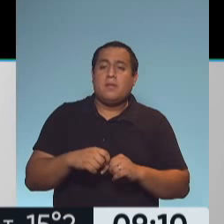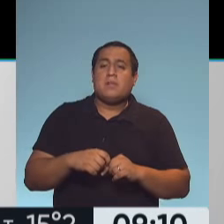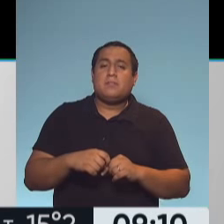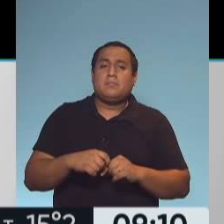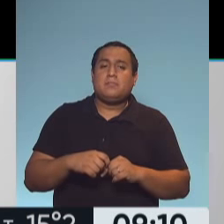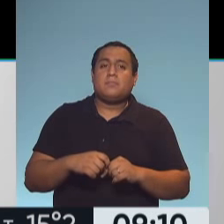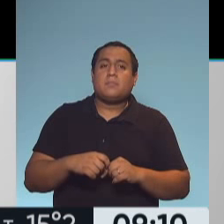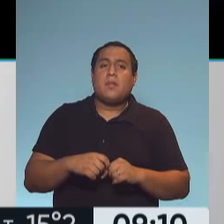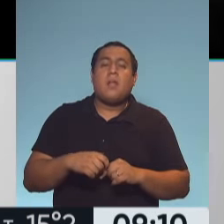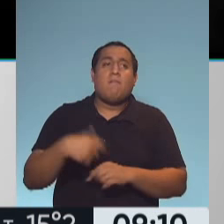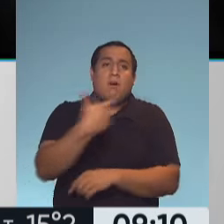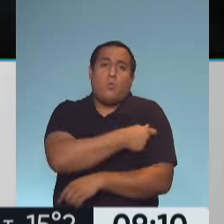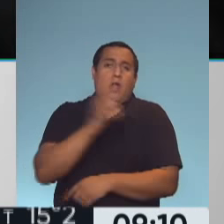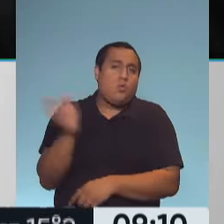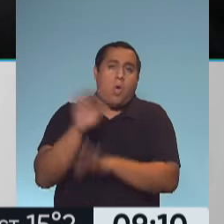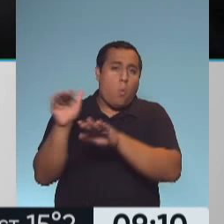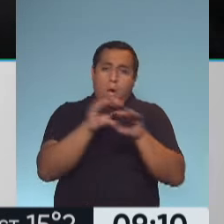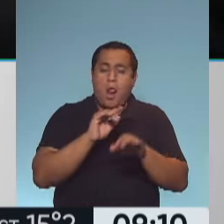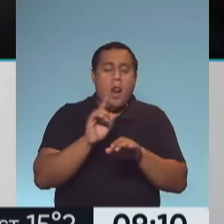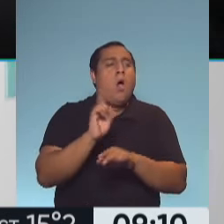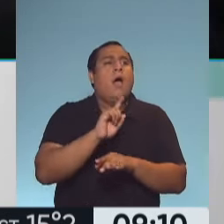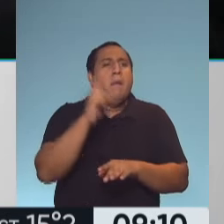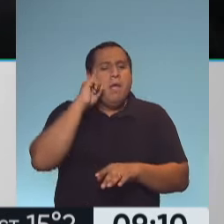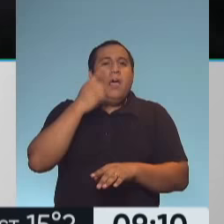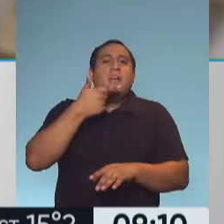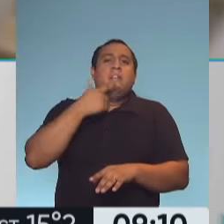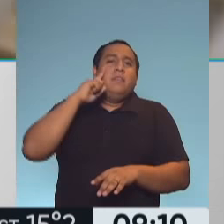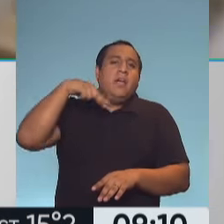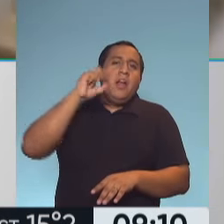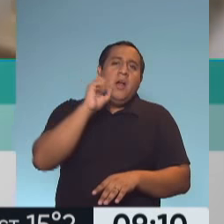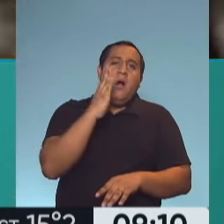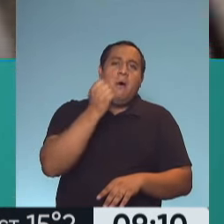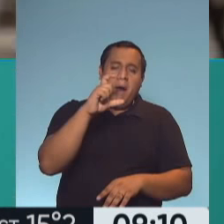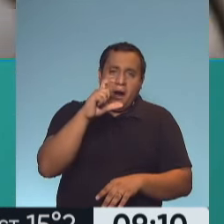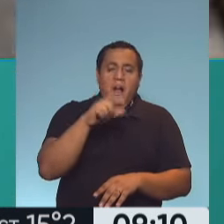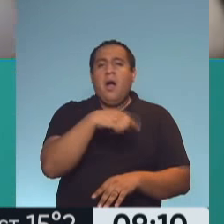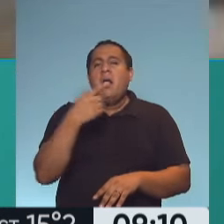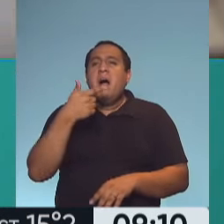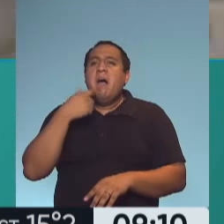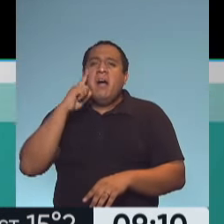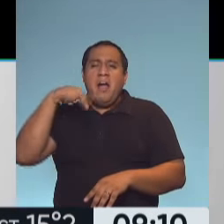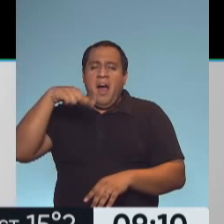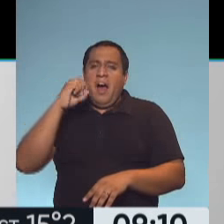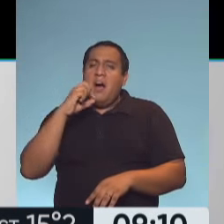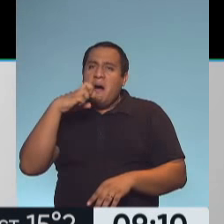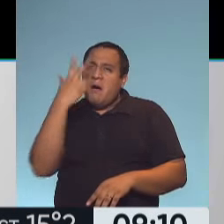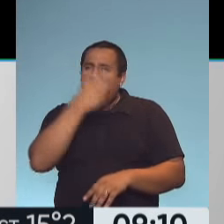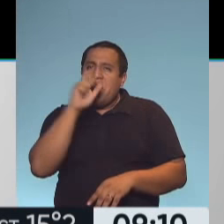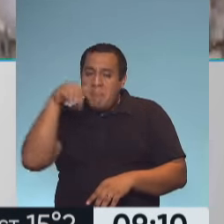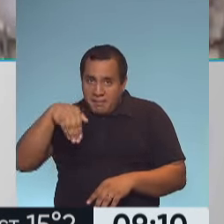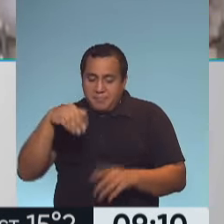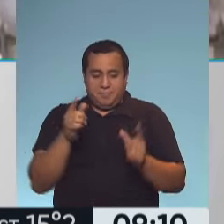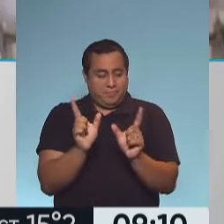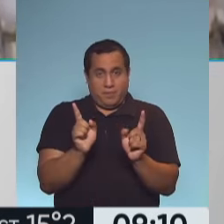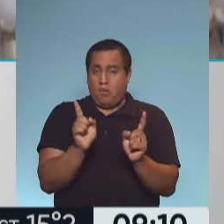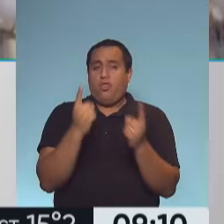vacunales que no son todas lo mismo porque hay una enorme confusión entre Sinovac, que es la que se aplica en Chile, y Sinopharm, que es la que se aplica en Argentina, que son